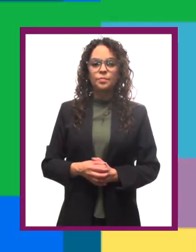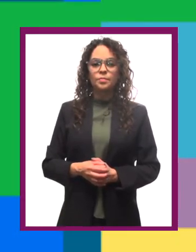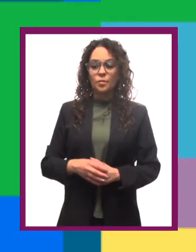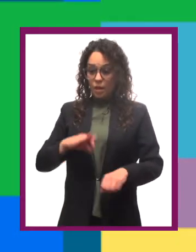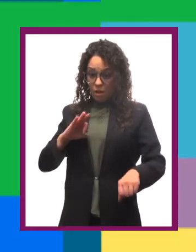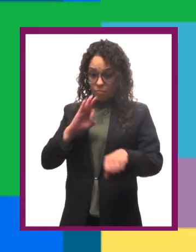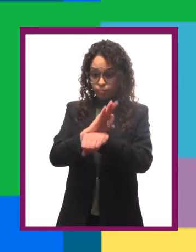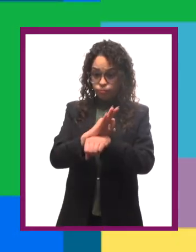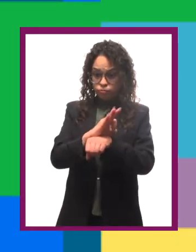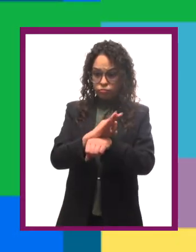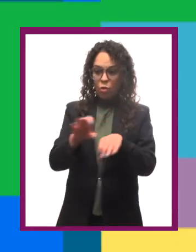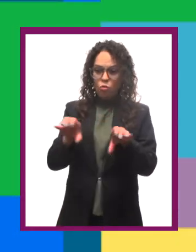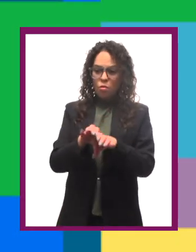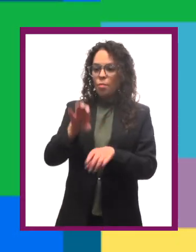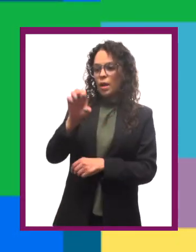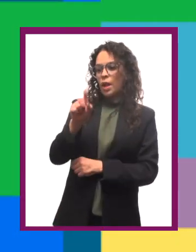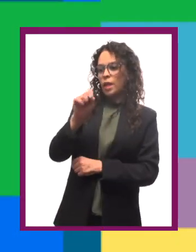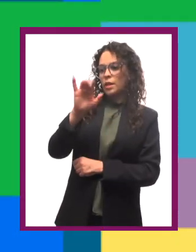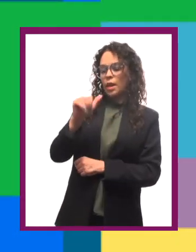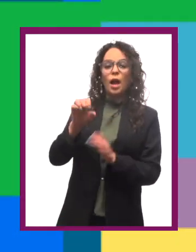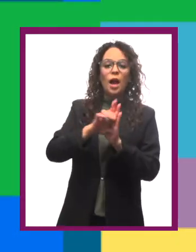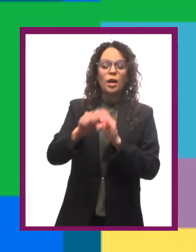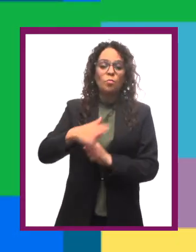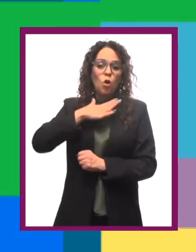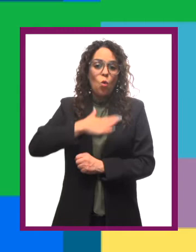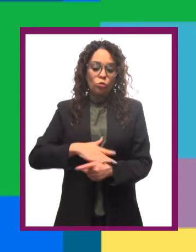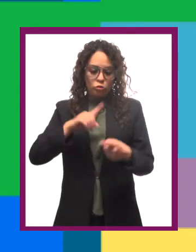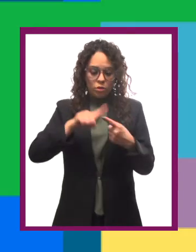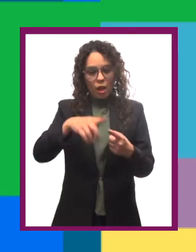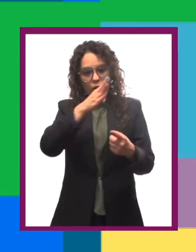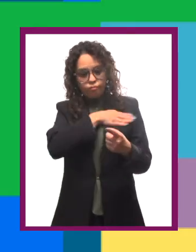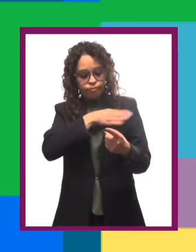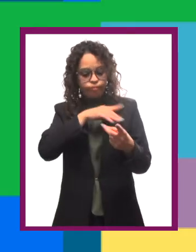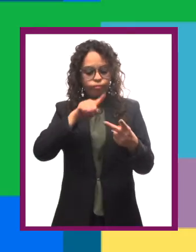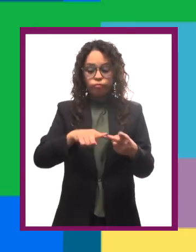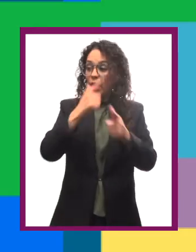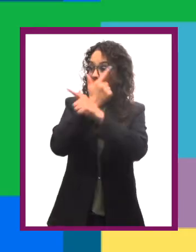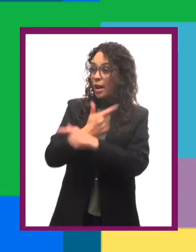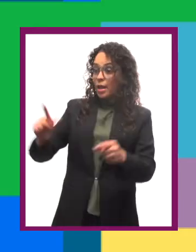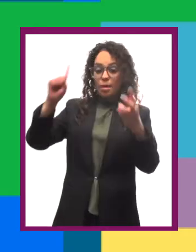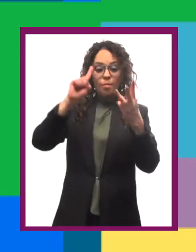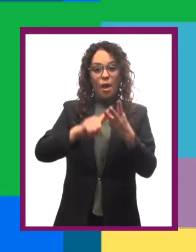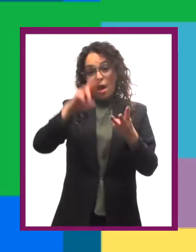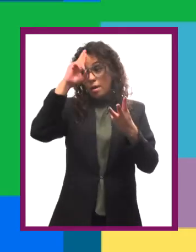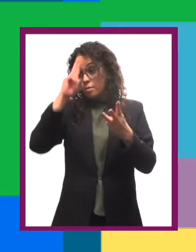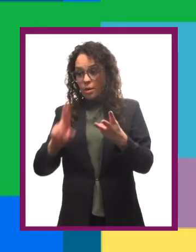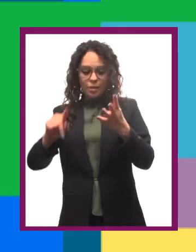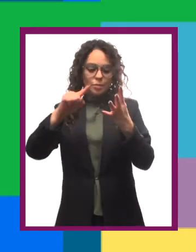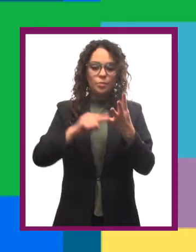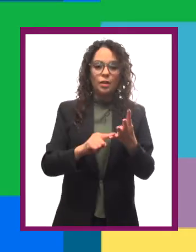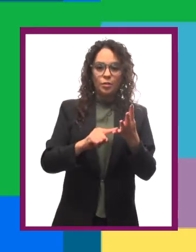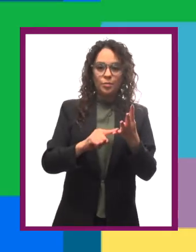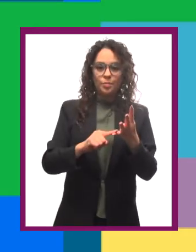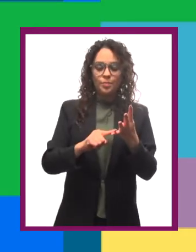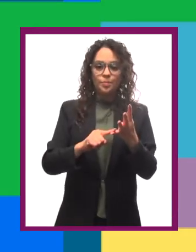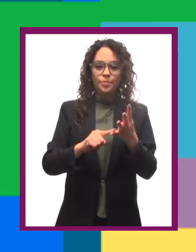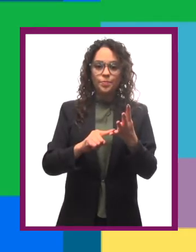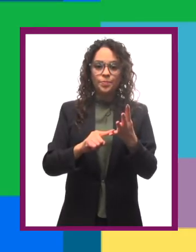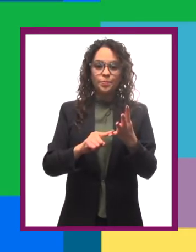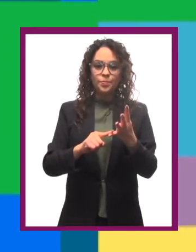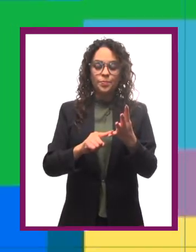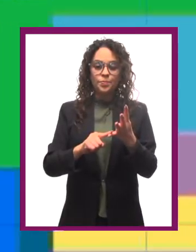Se defiende una causa por valores éticos como la justicia, la generosidad, la libertad, el respeto